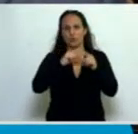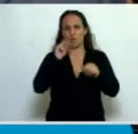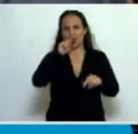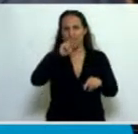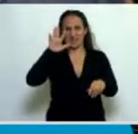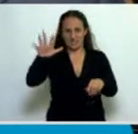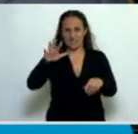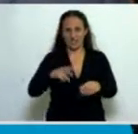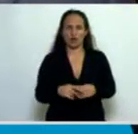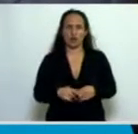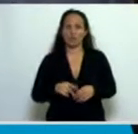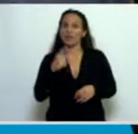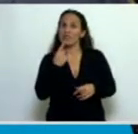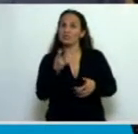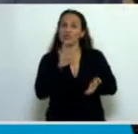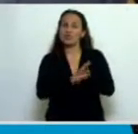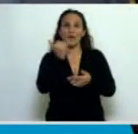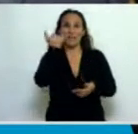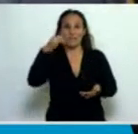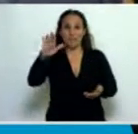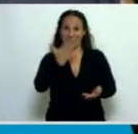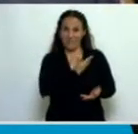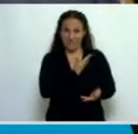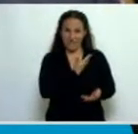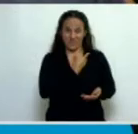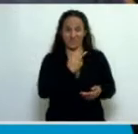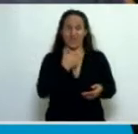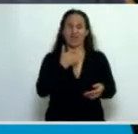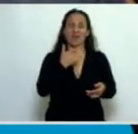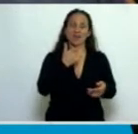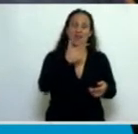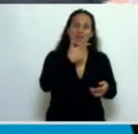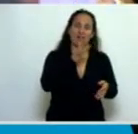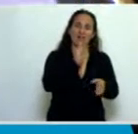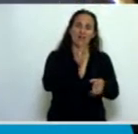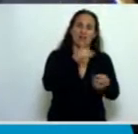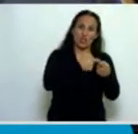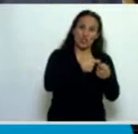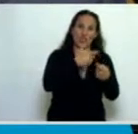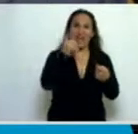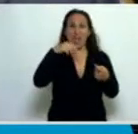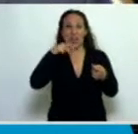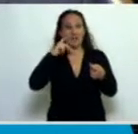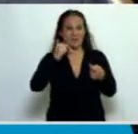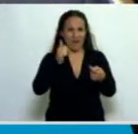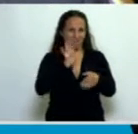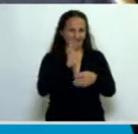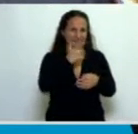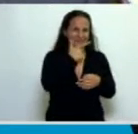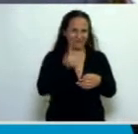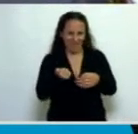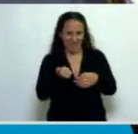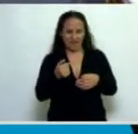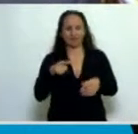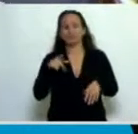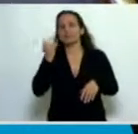respecto de YPF Sociedad Anónima e YPF Gas Sociedad Anónima en el régimen establecido